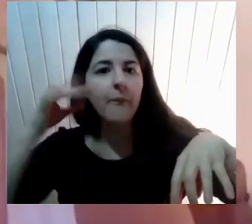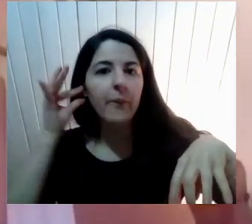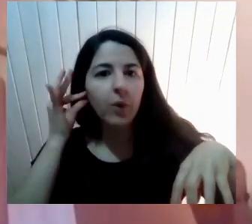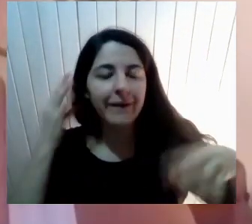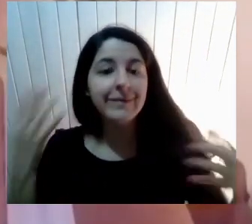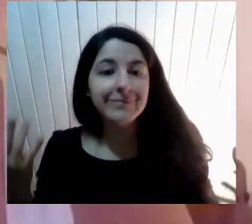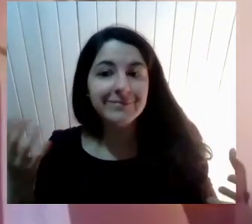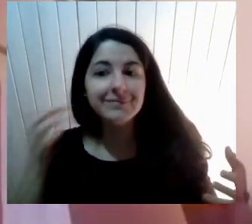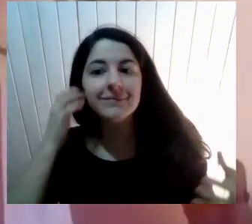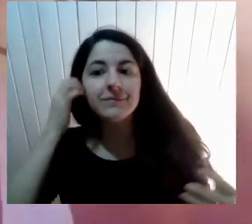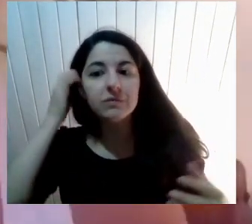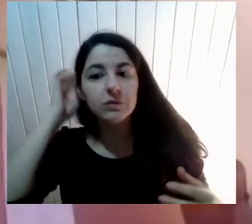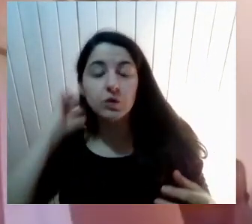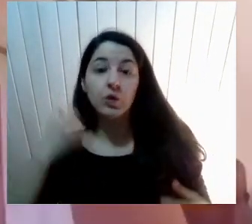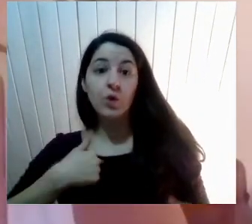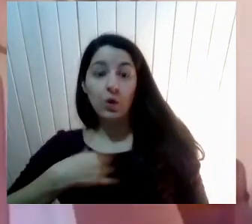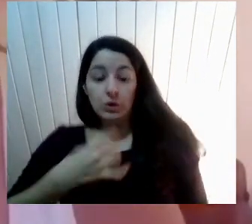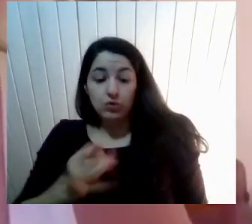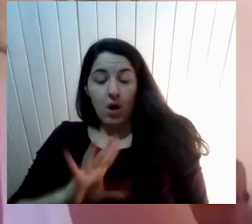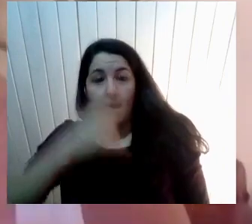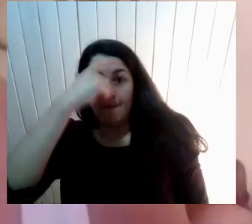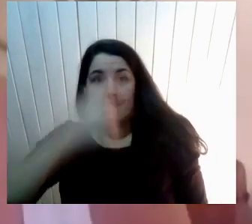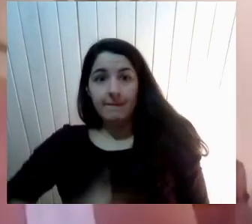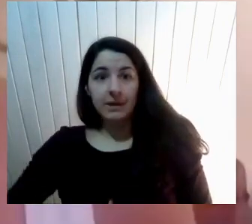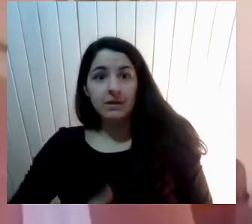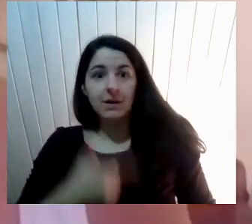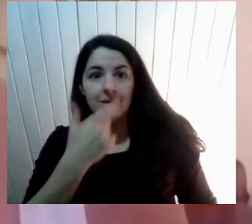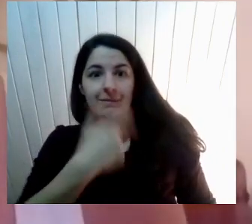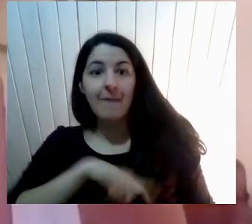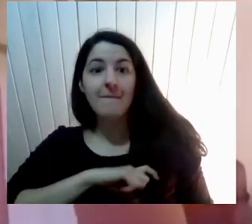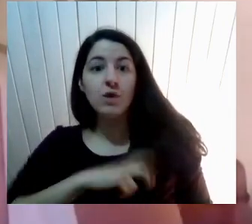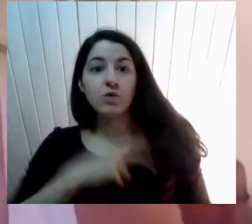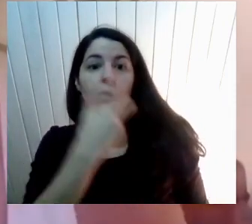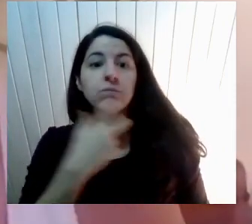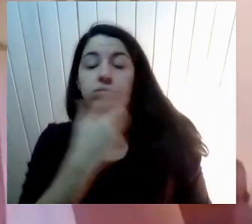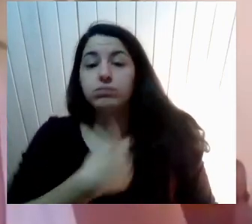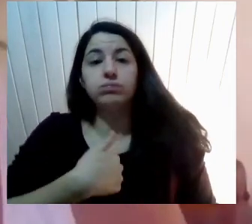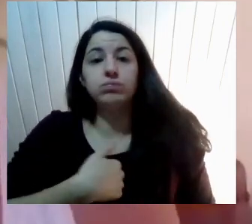Soy La Única Panohablante Que Existe En La Escuela Entonces Me Dicen ¿Qué Podemos Hacer En Esta